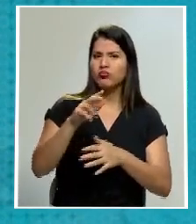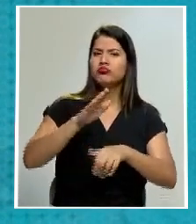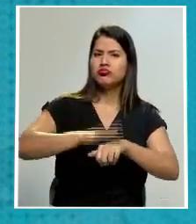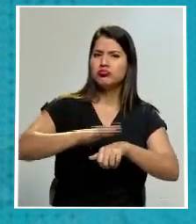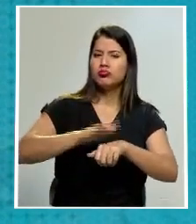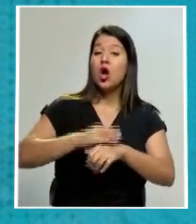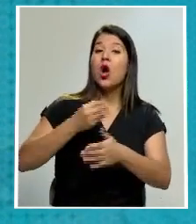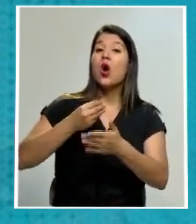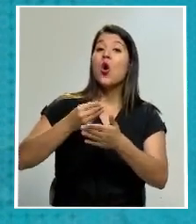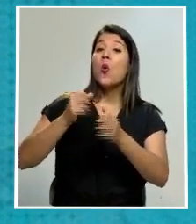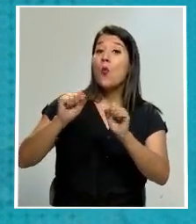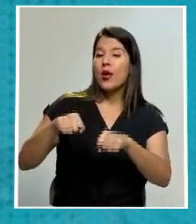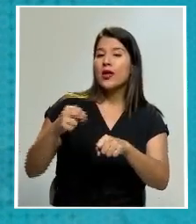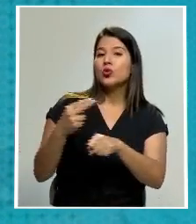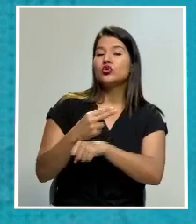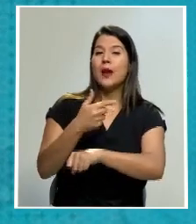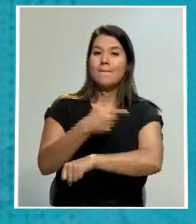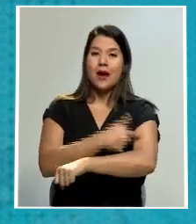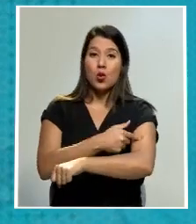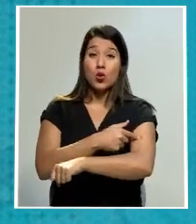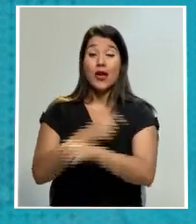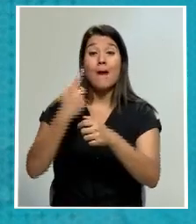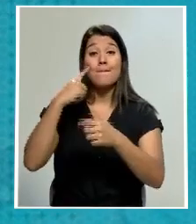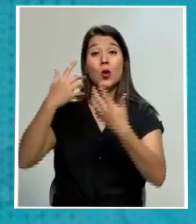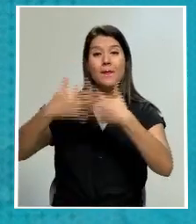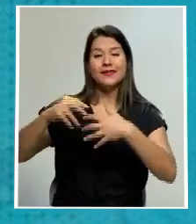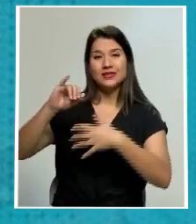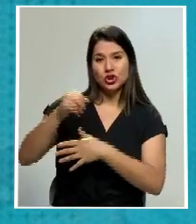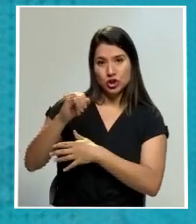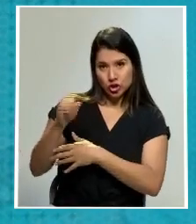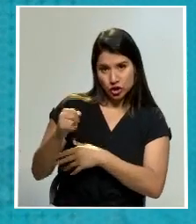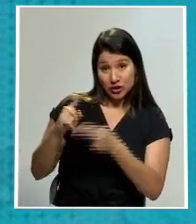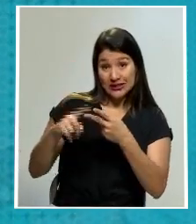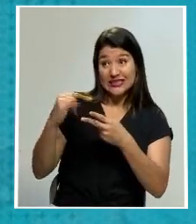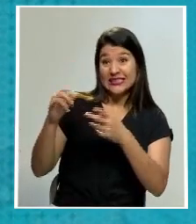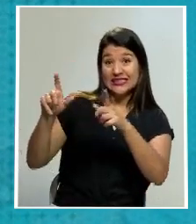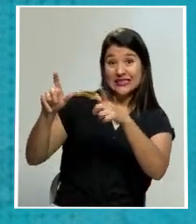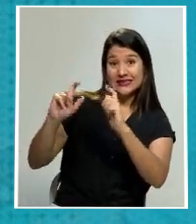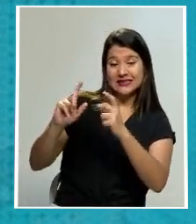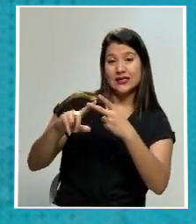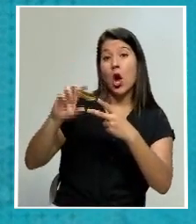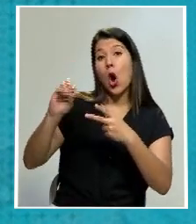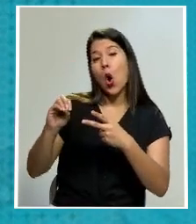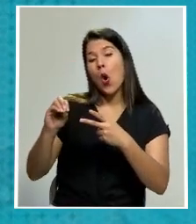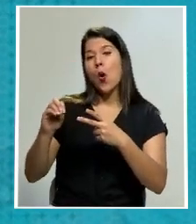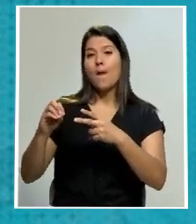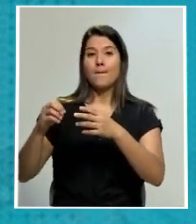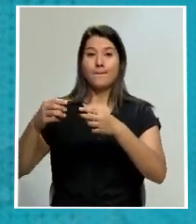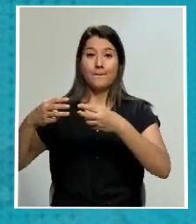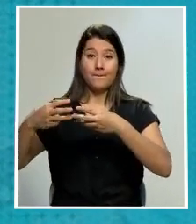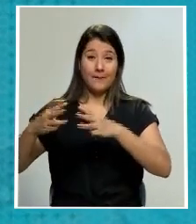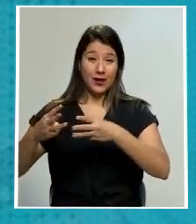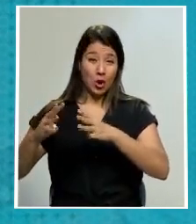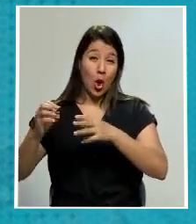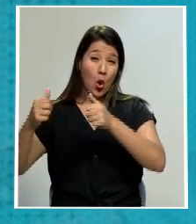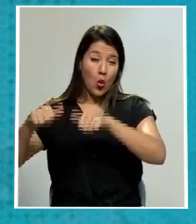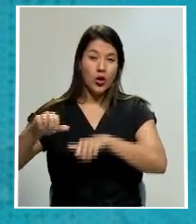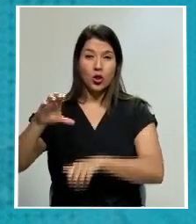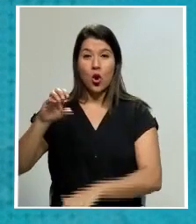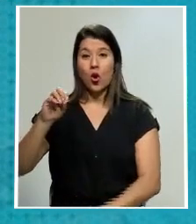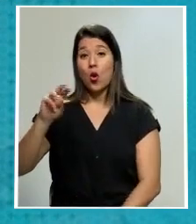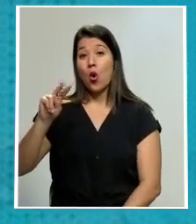Johnson que pueden ser resubidas en caso de donaciones o bien a través del mecanismo COVAX y finalmente